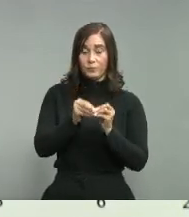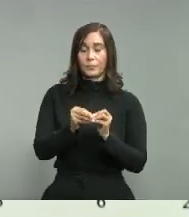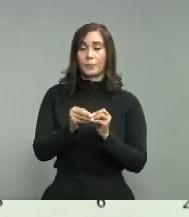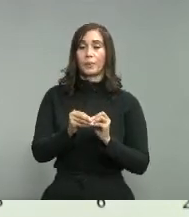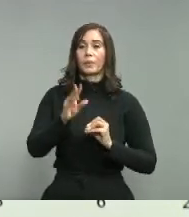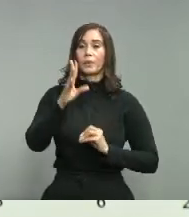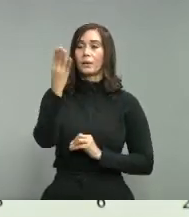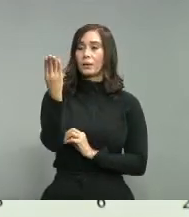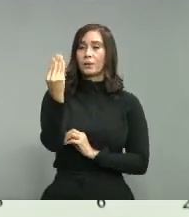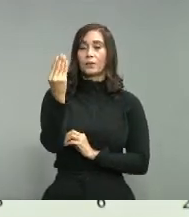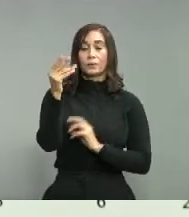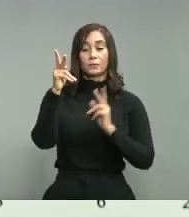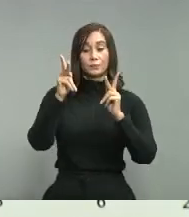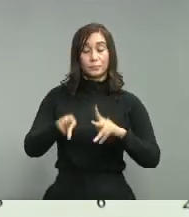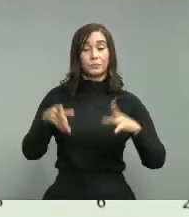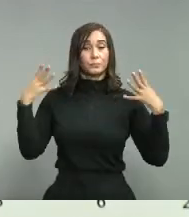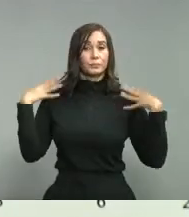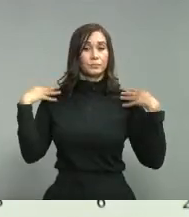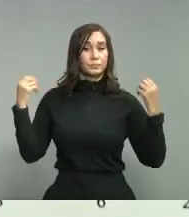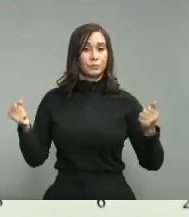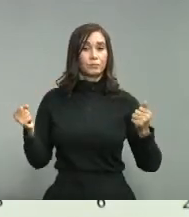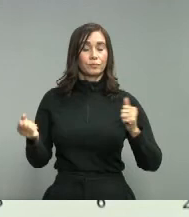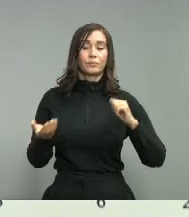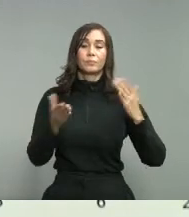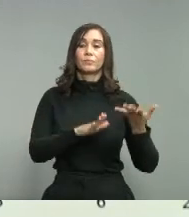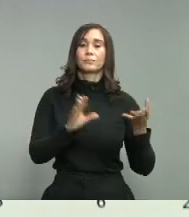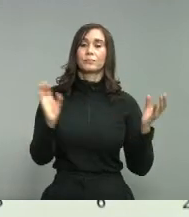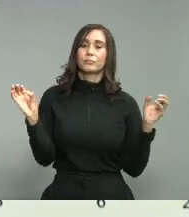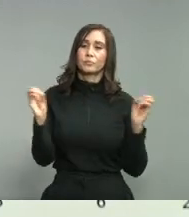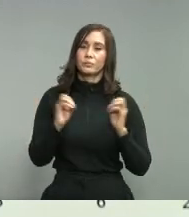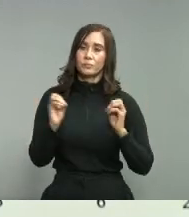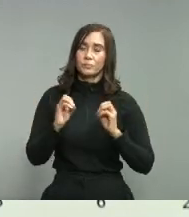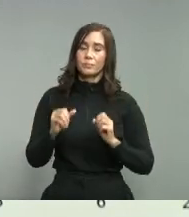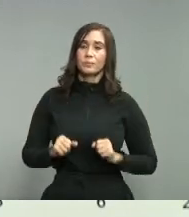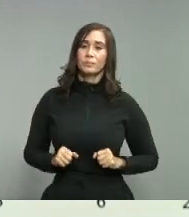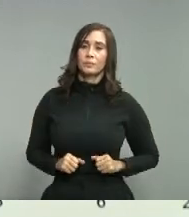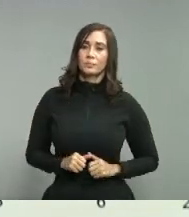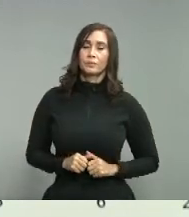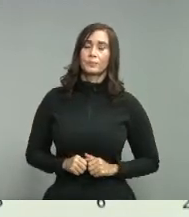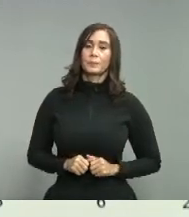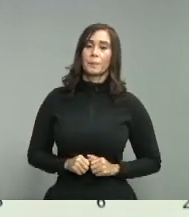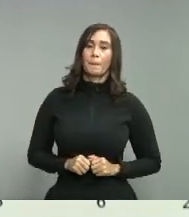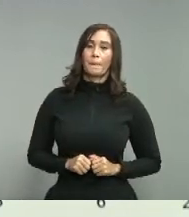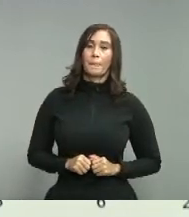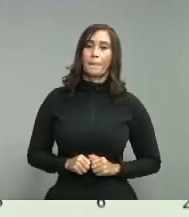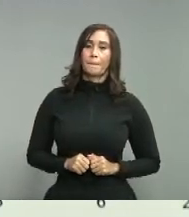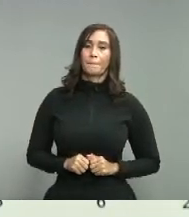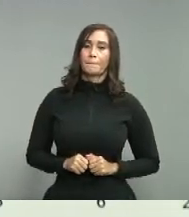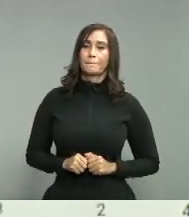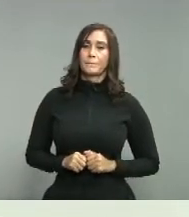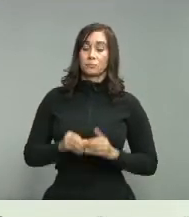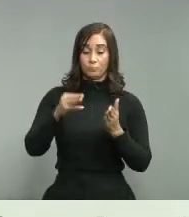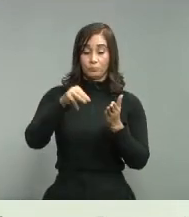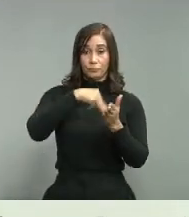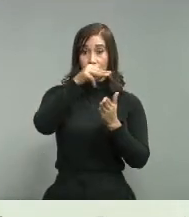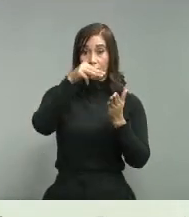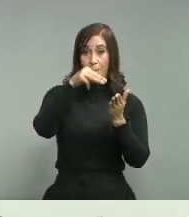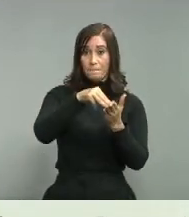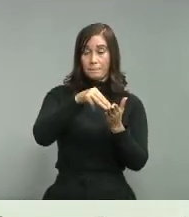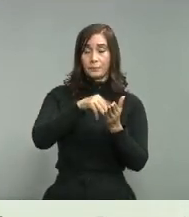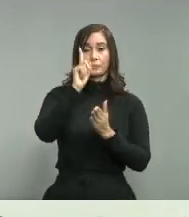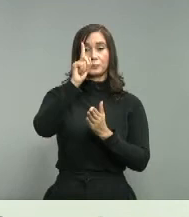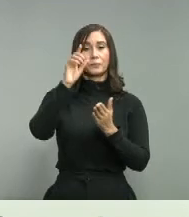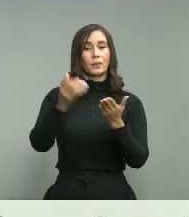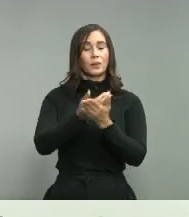14 recuperados 0 fallecimiento valverde un caso